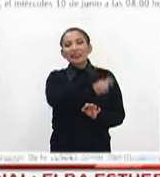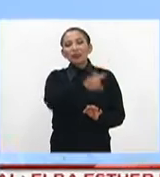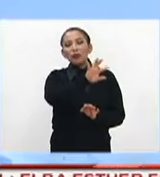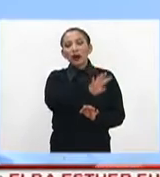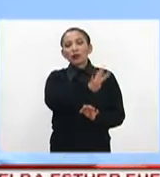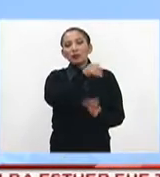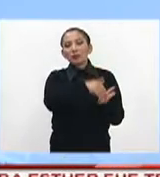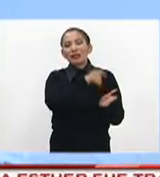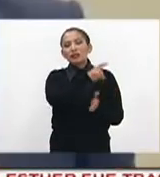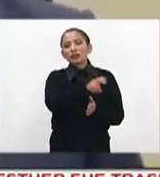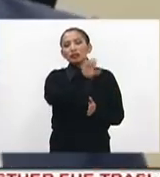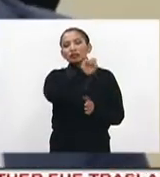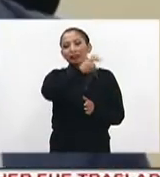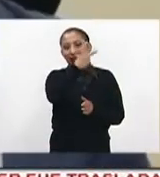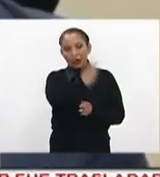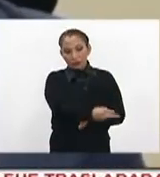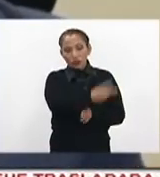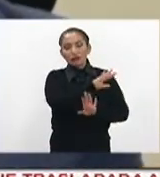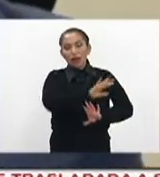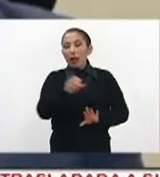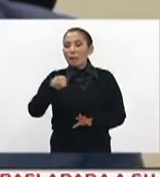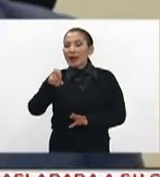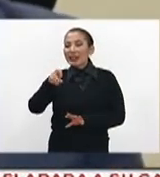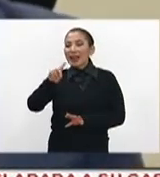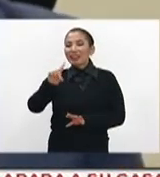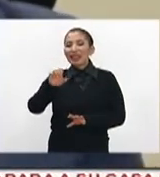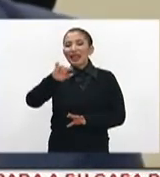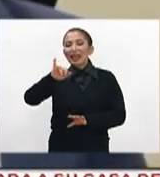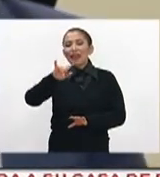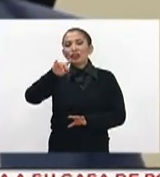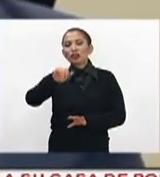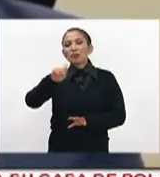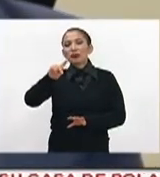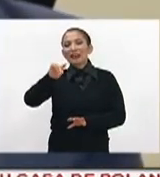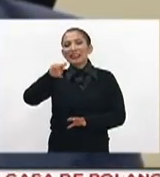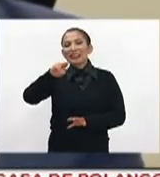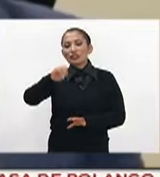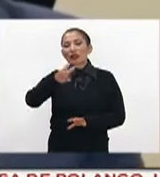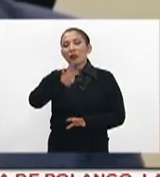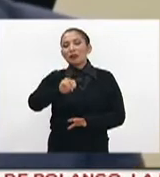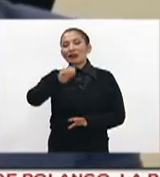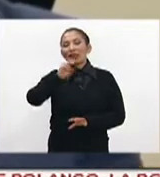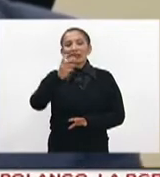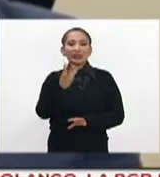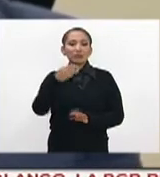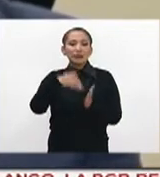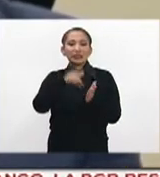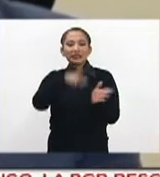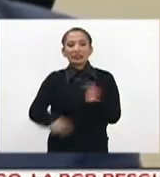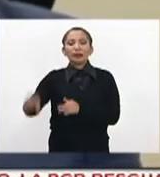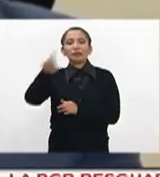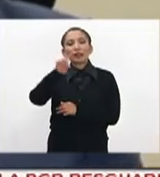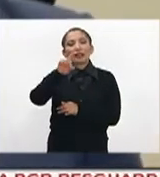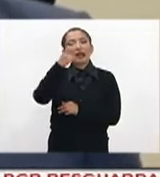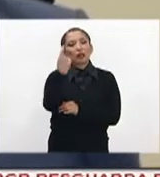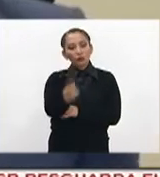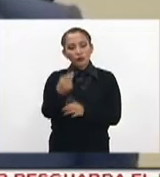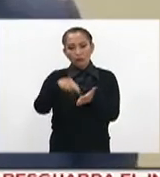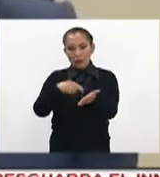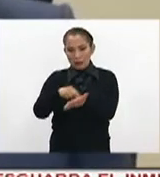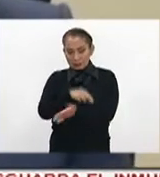.262. A María de Jesús Martínez Patricio, 93.731.